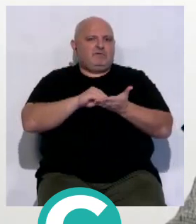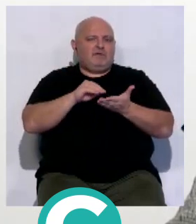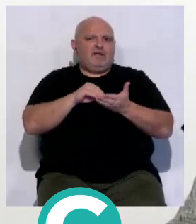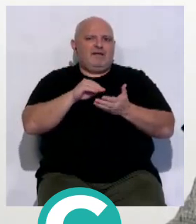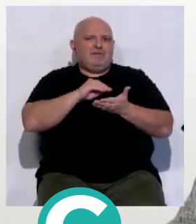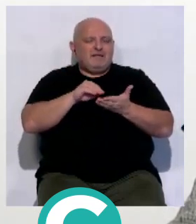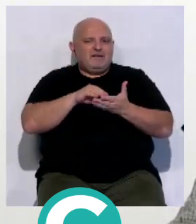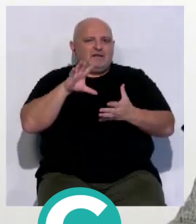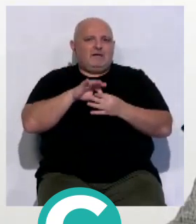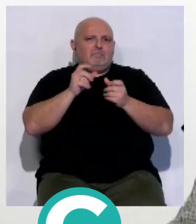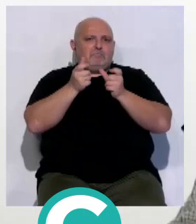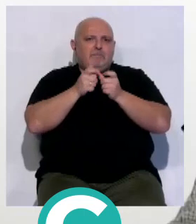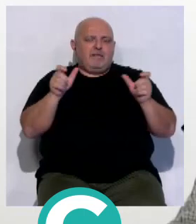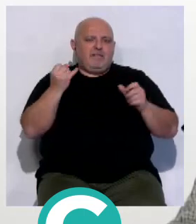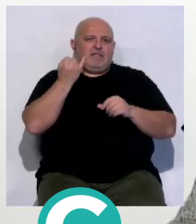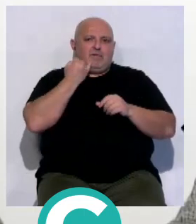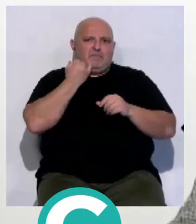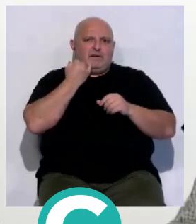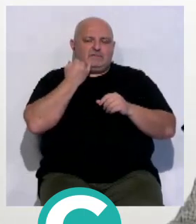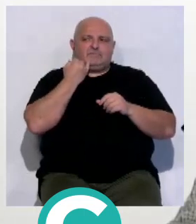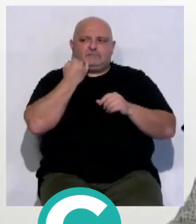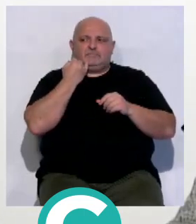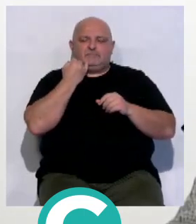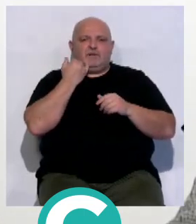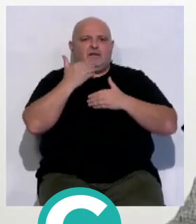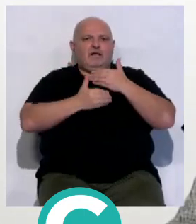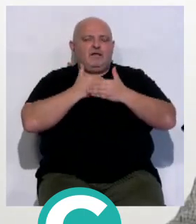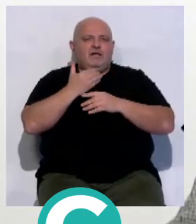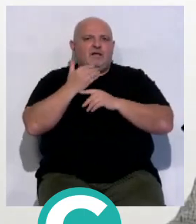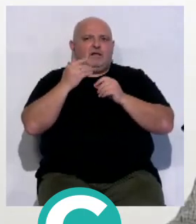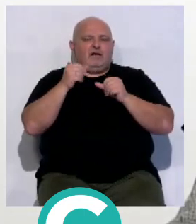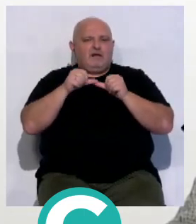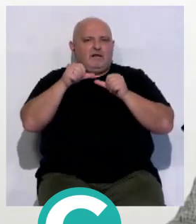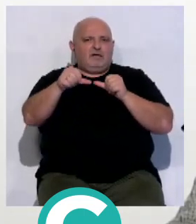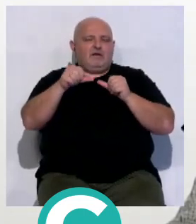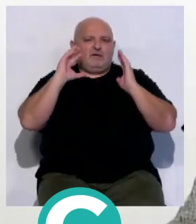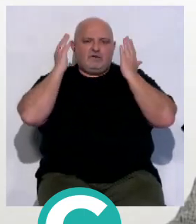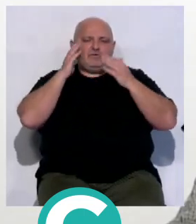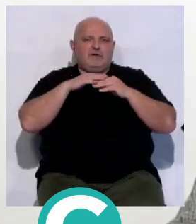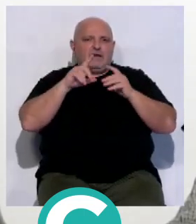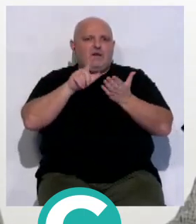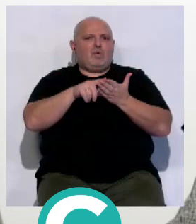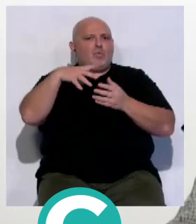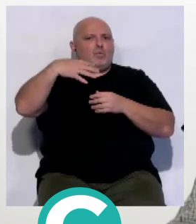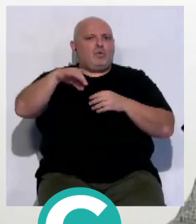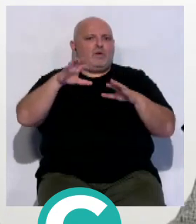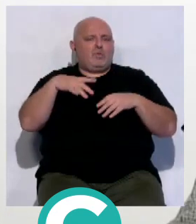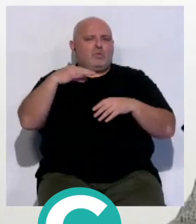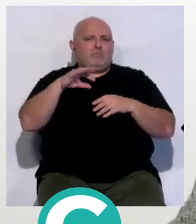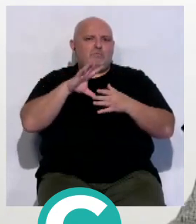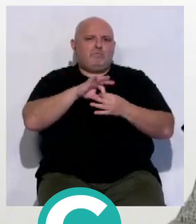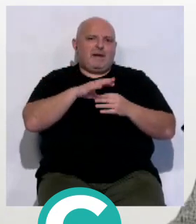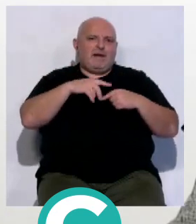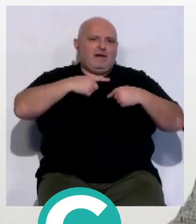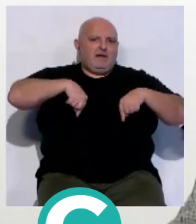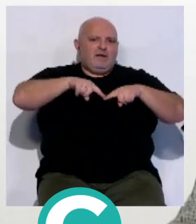del periodismo que se basa en la palabra y en el idioma y darle esa proyección al Congreso de la Lengua, no solo en Cádiz, no solo para